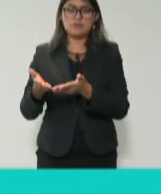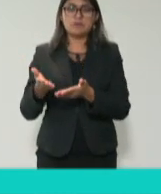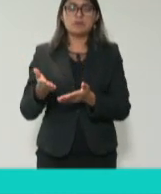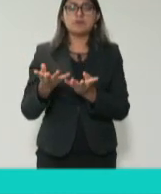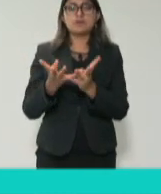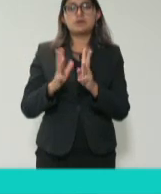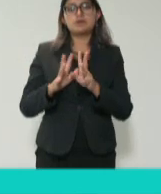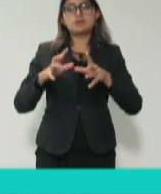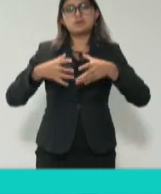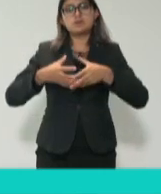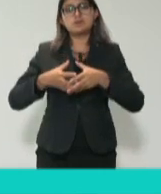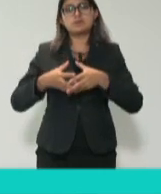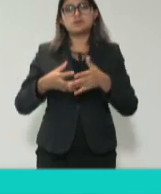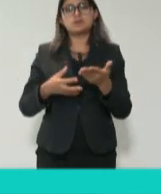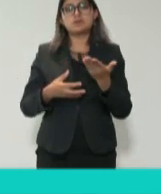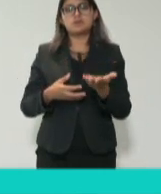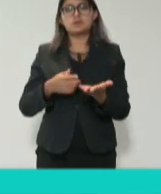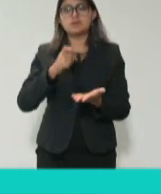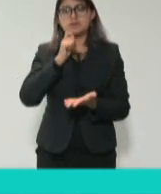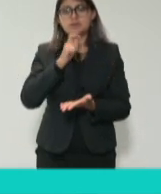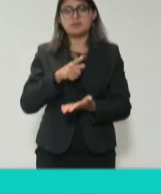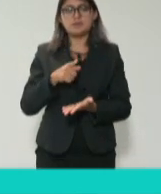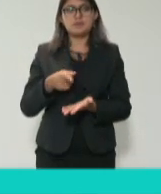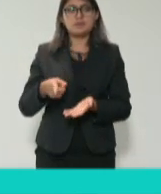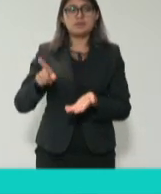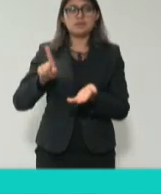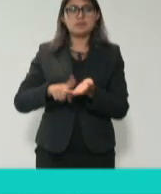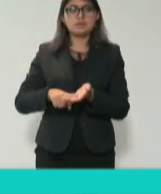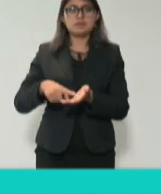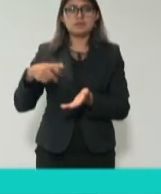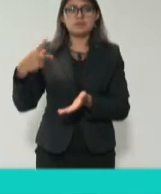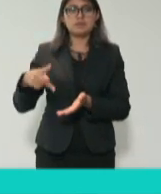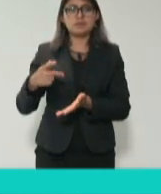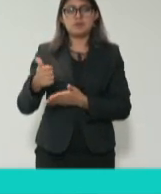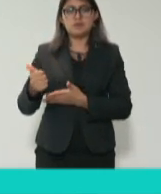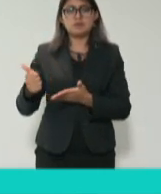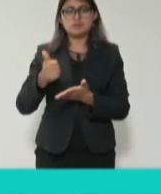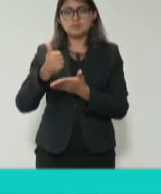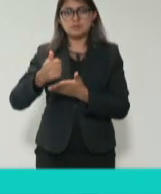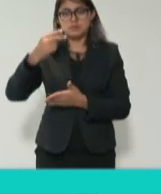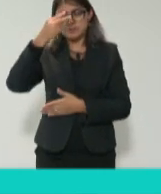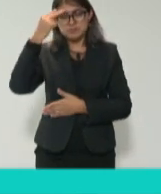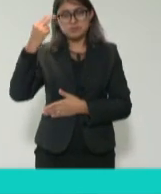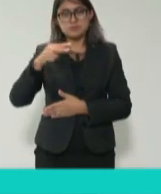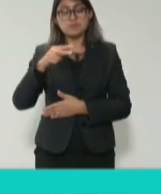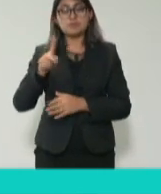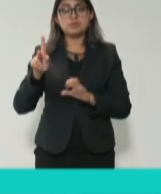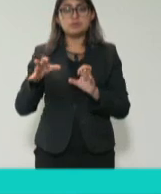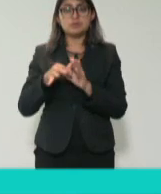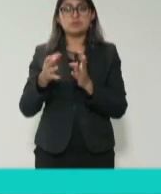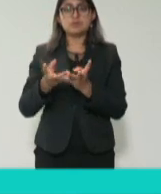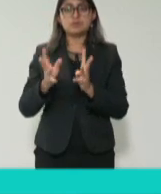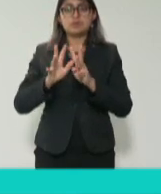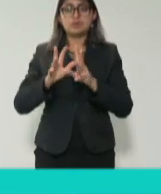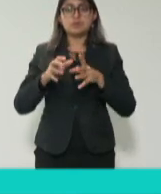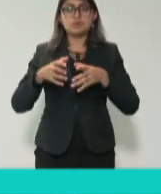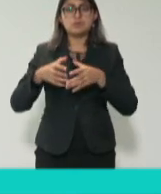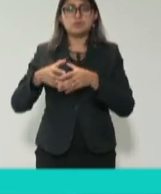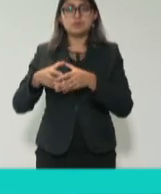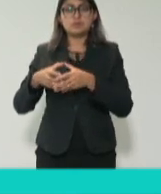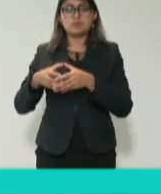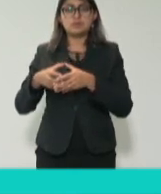comisionada, porque también es comisionada del Info de la Ciudad de México, además de pertenecer a la Comisión de